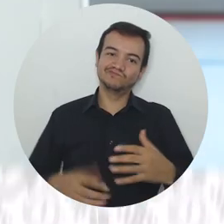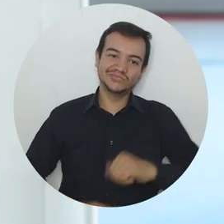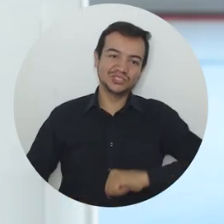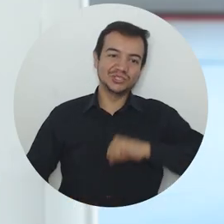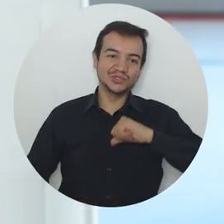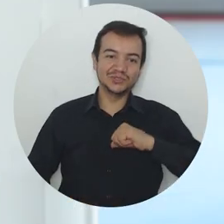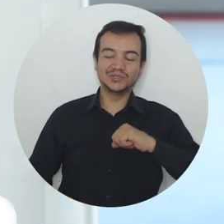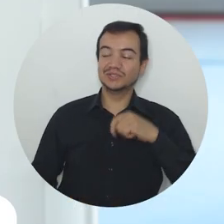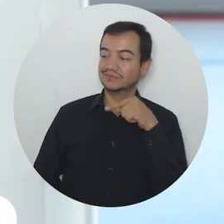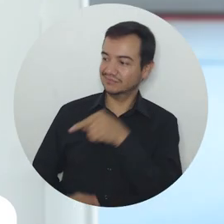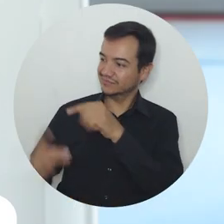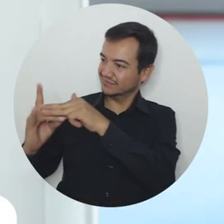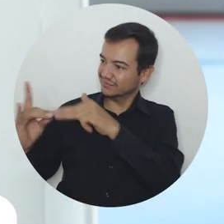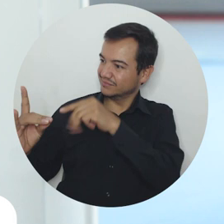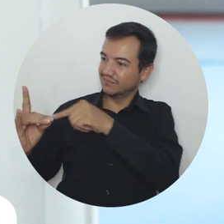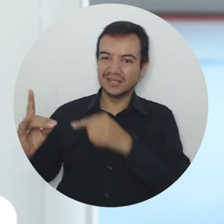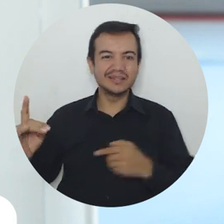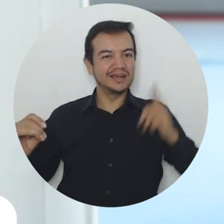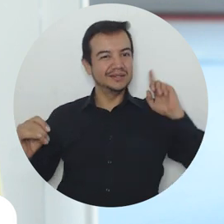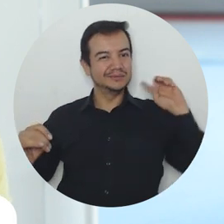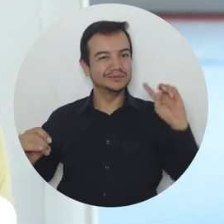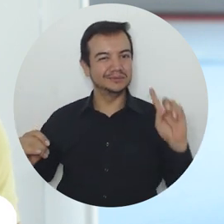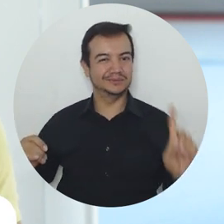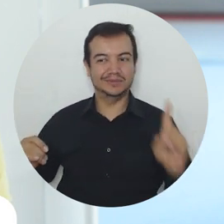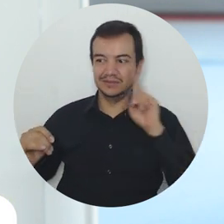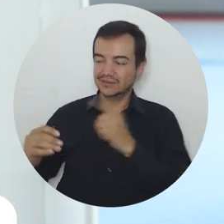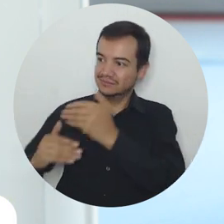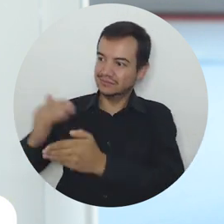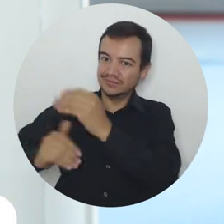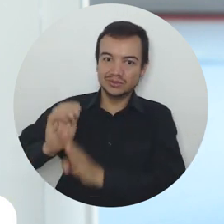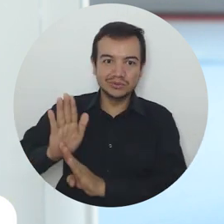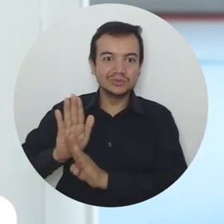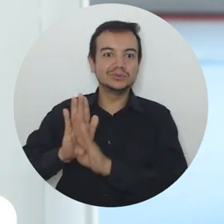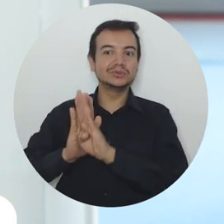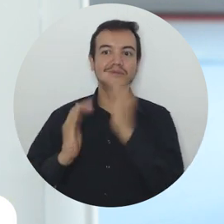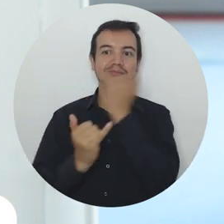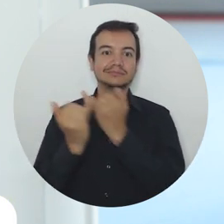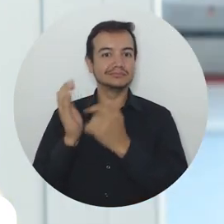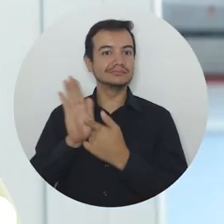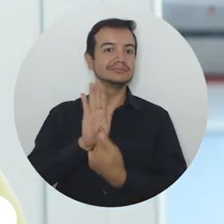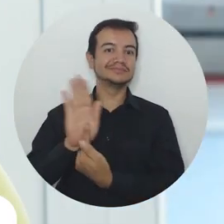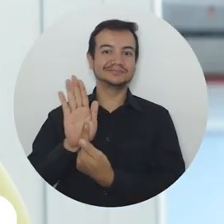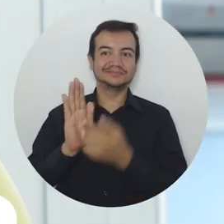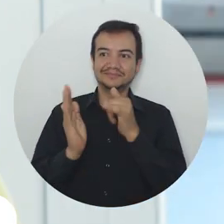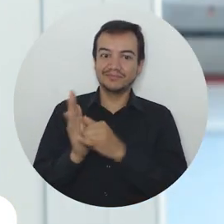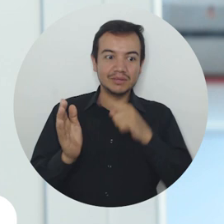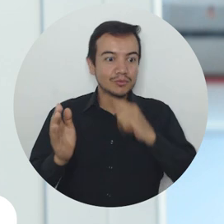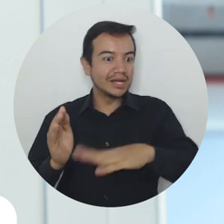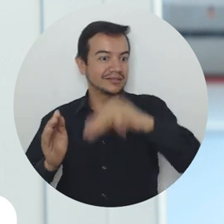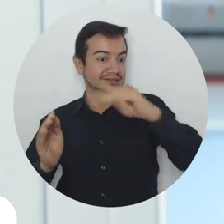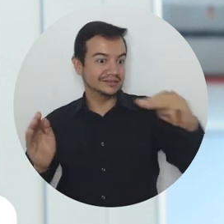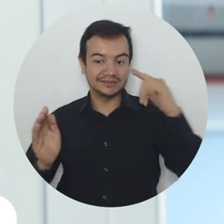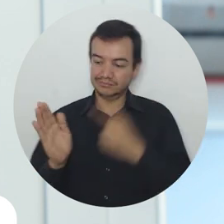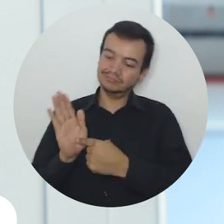Un orgullo que la universidad que ya está lleva años siendo reconocida por estos programas sea quien saque la